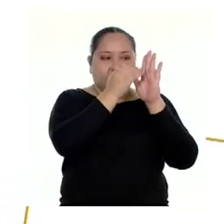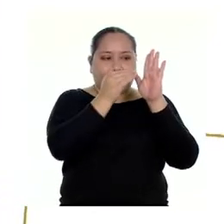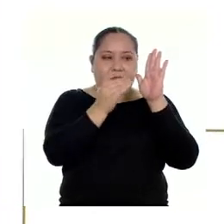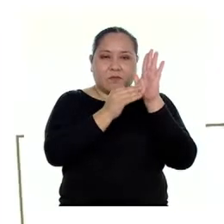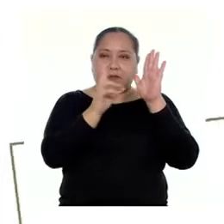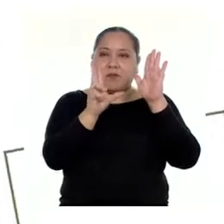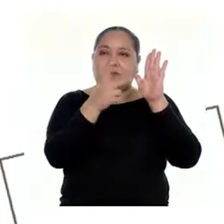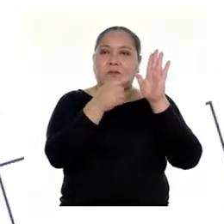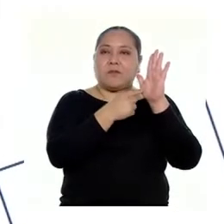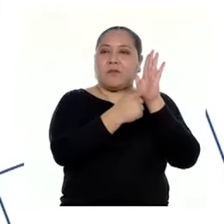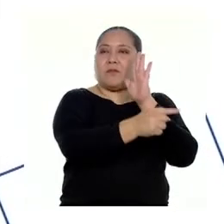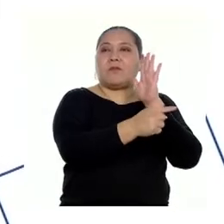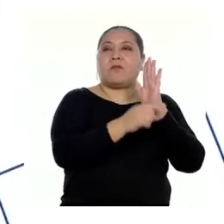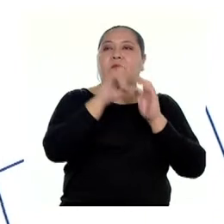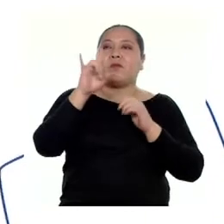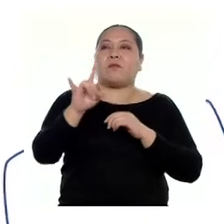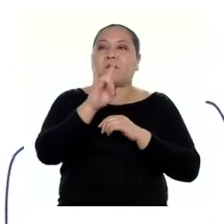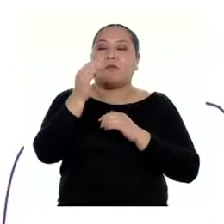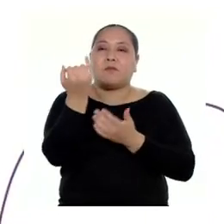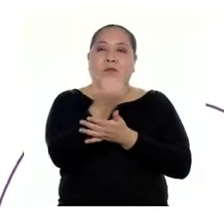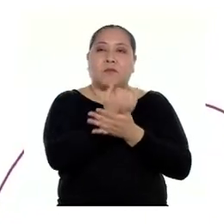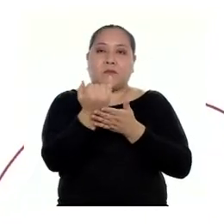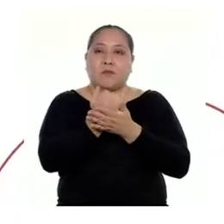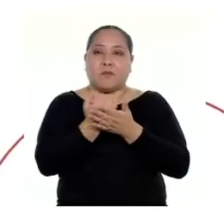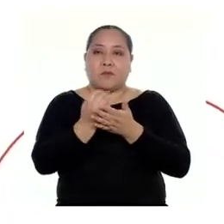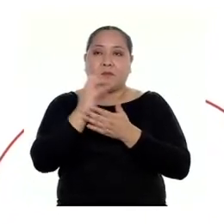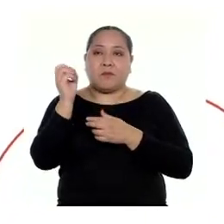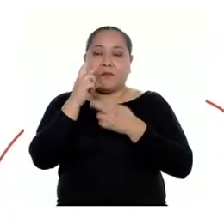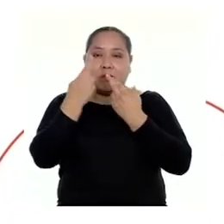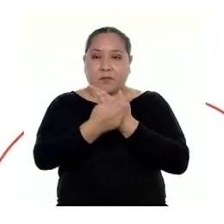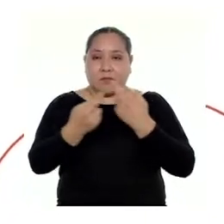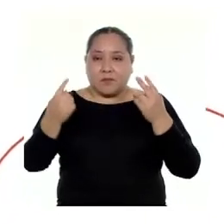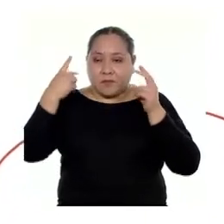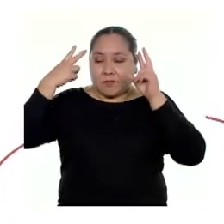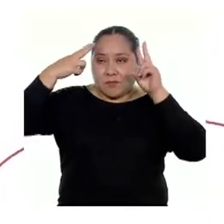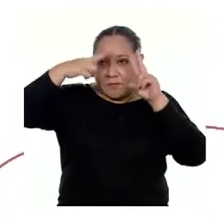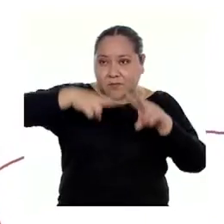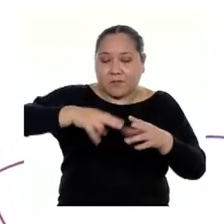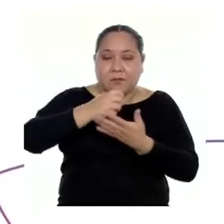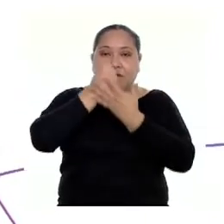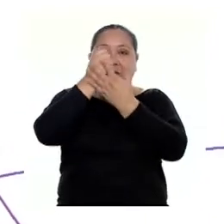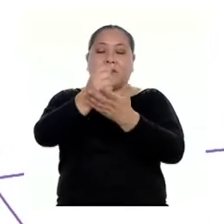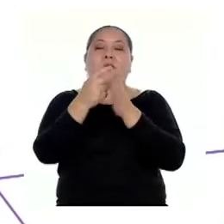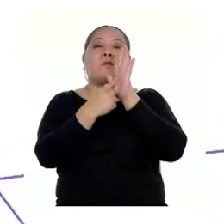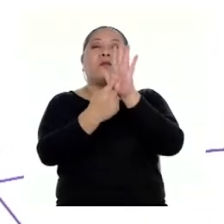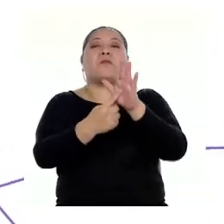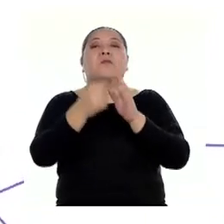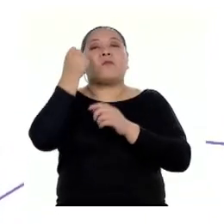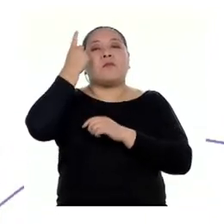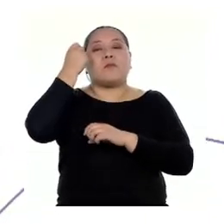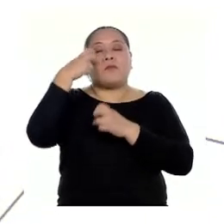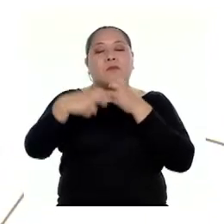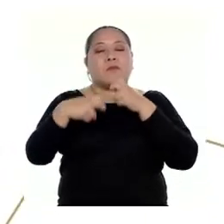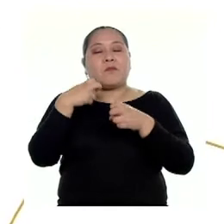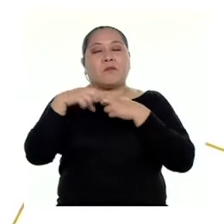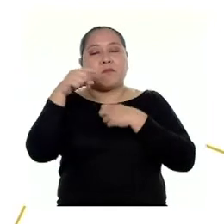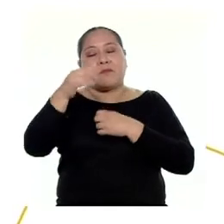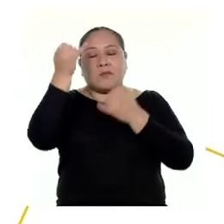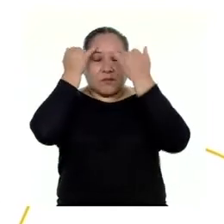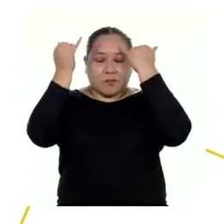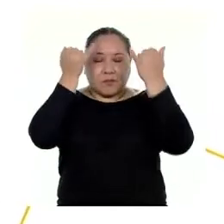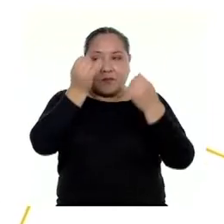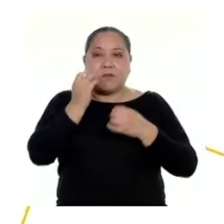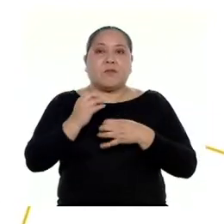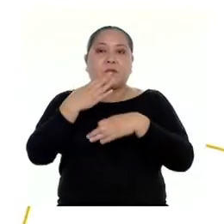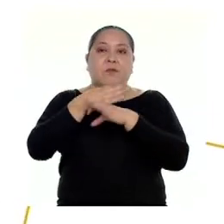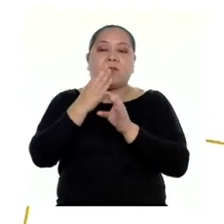Aquí dice, utilicé un dibujo gráfico o recurso visual que me ayudó a expresar la comprensión del problema, mis ideas o